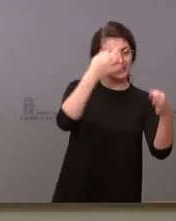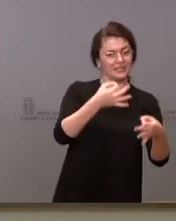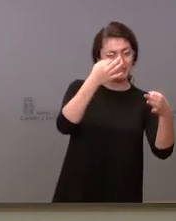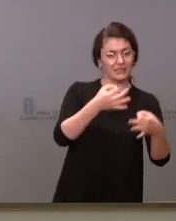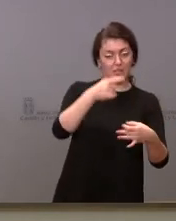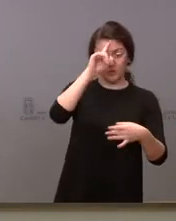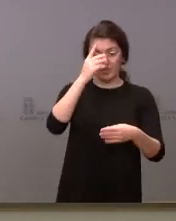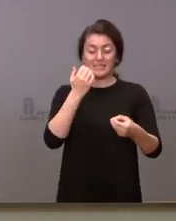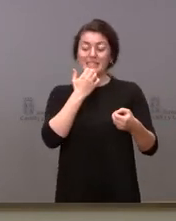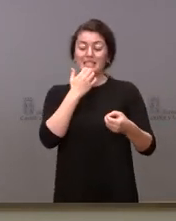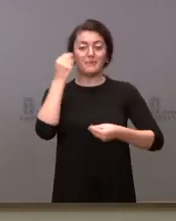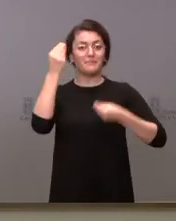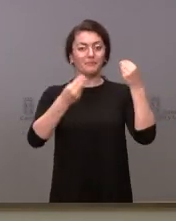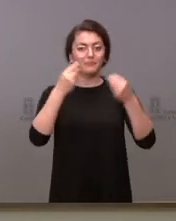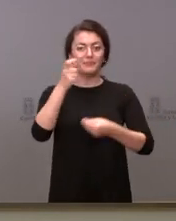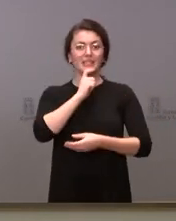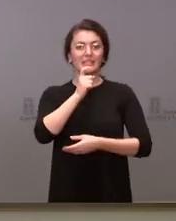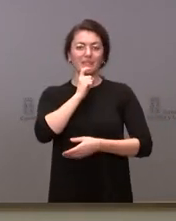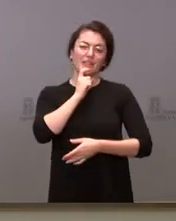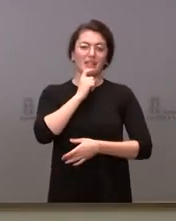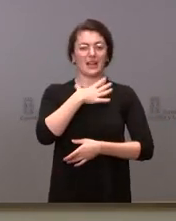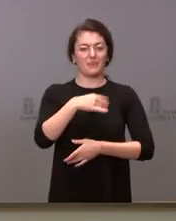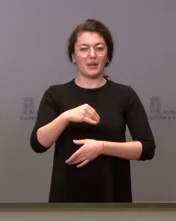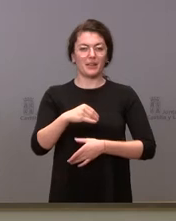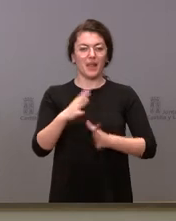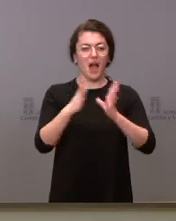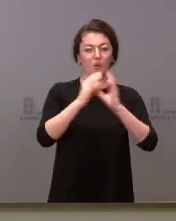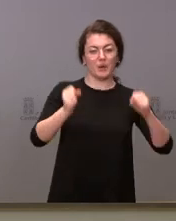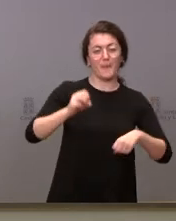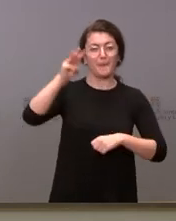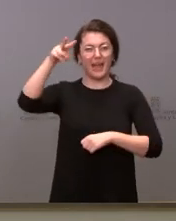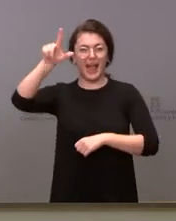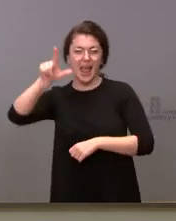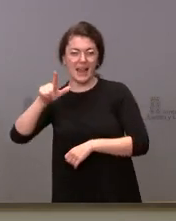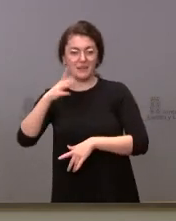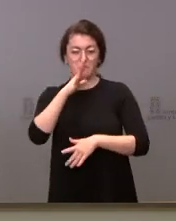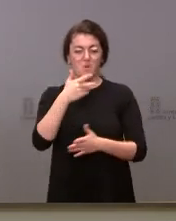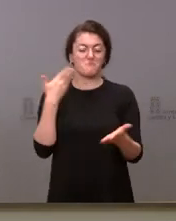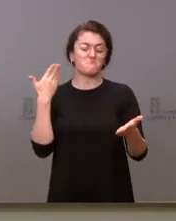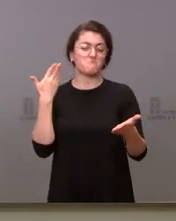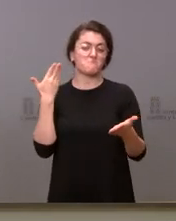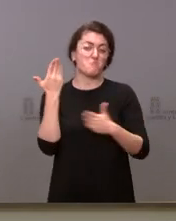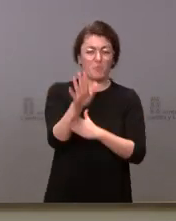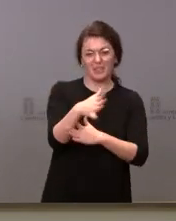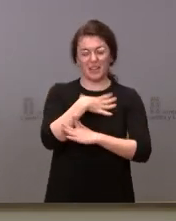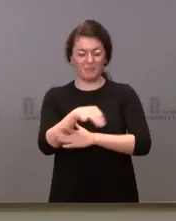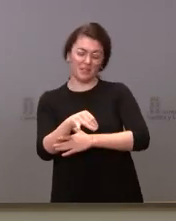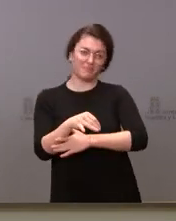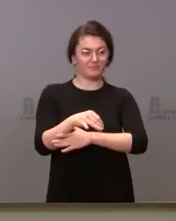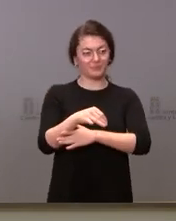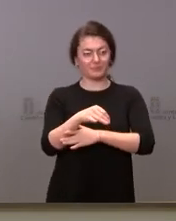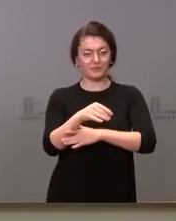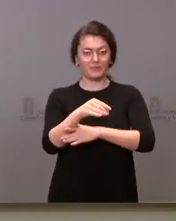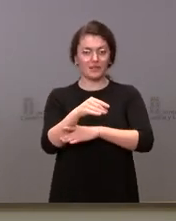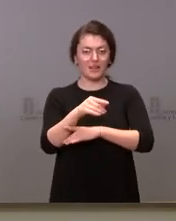difícil poder llegar a un acuerdo con UPL que quizás sus propuestas puedan condicionar más las inversiones de la